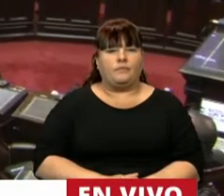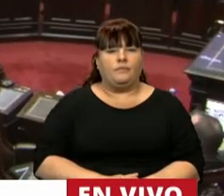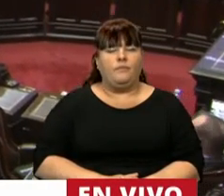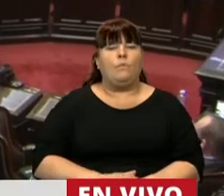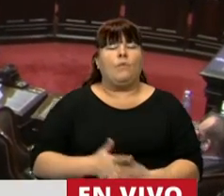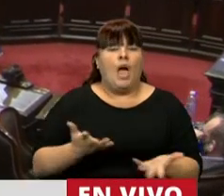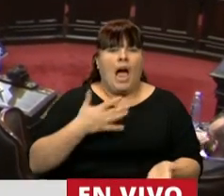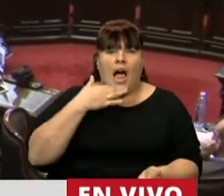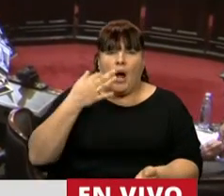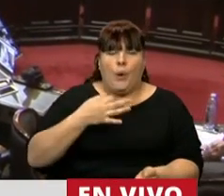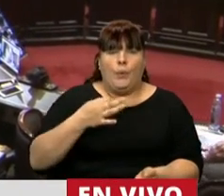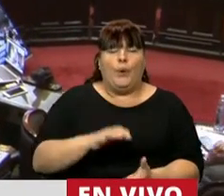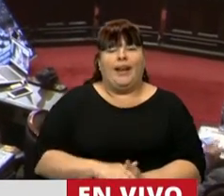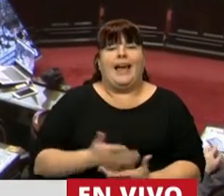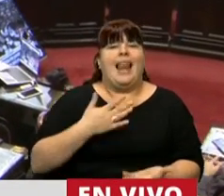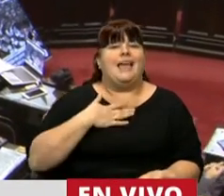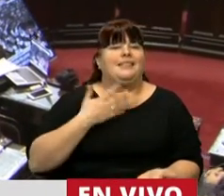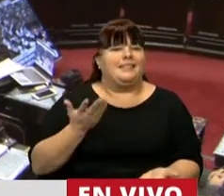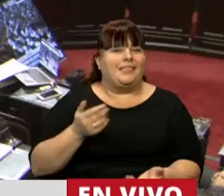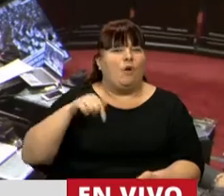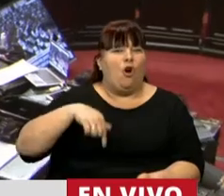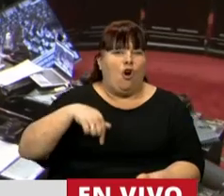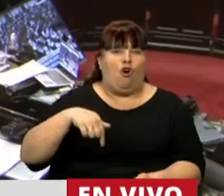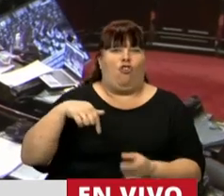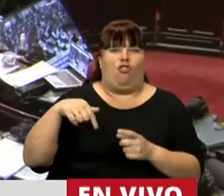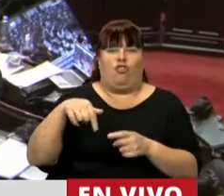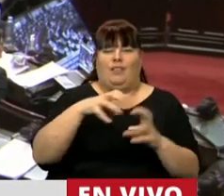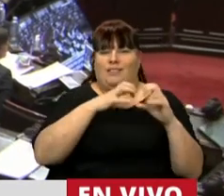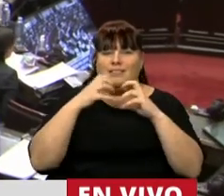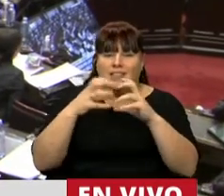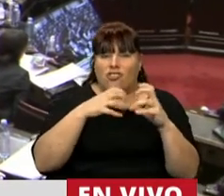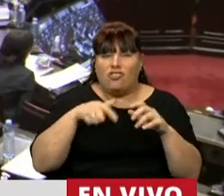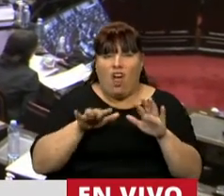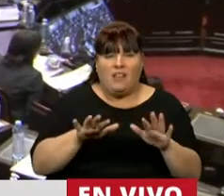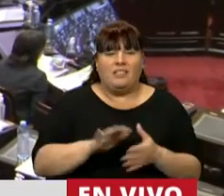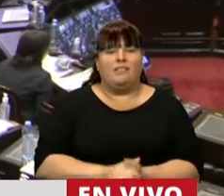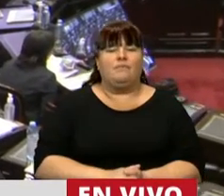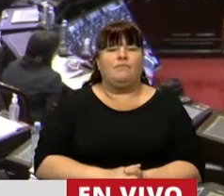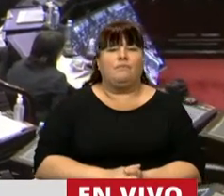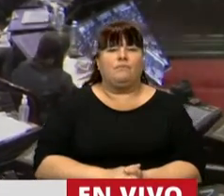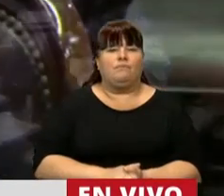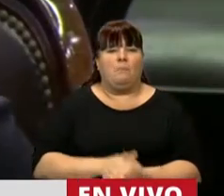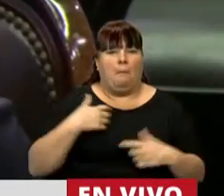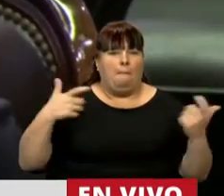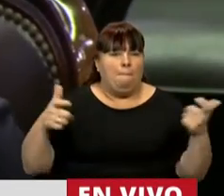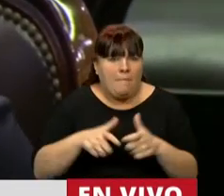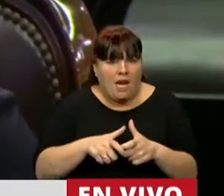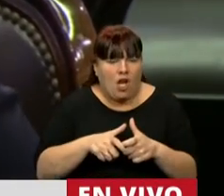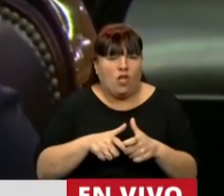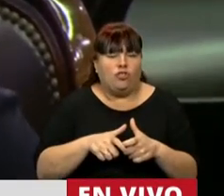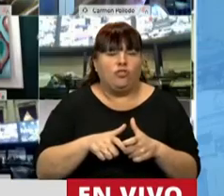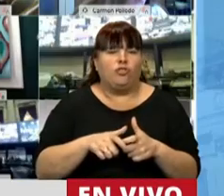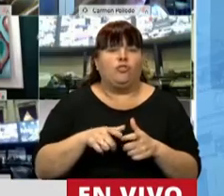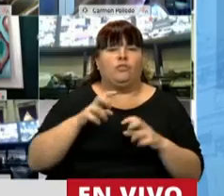Bueno, la verdad que lamento que hoy estemos llevando adelante esta sesión en minoría con